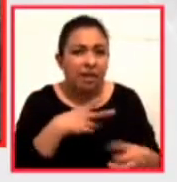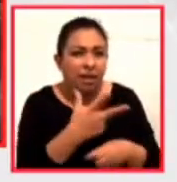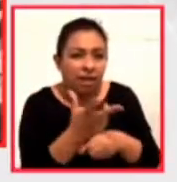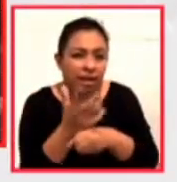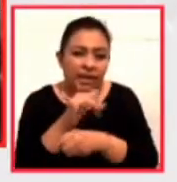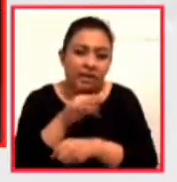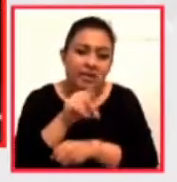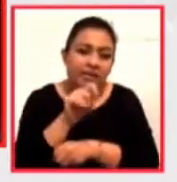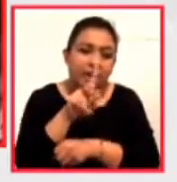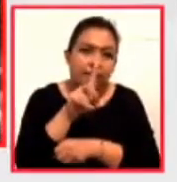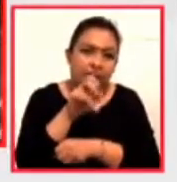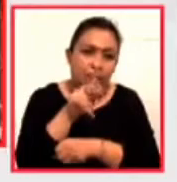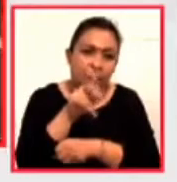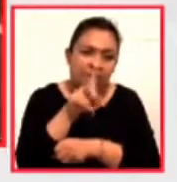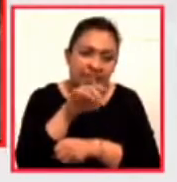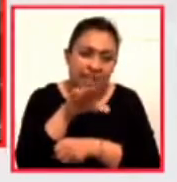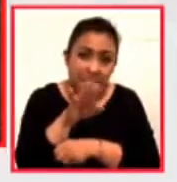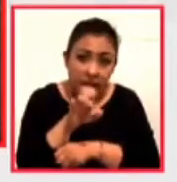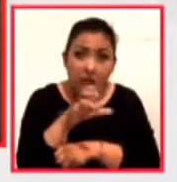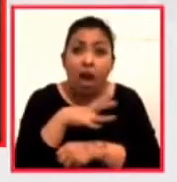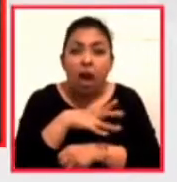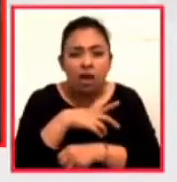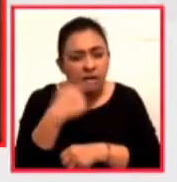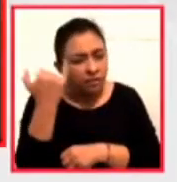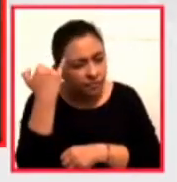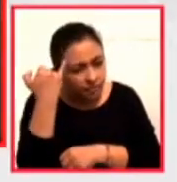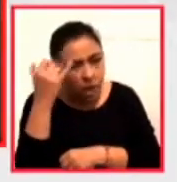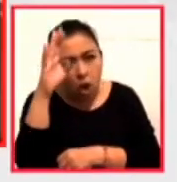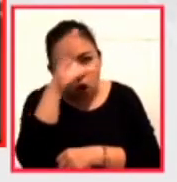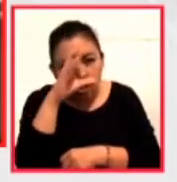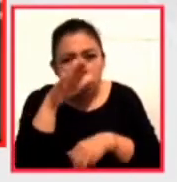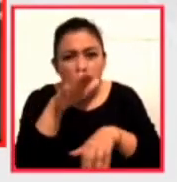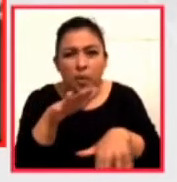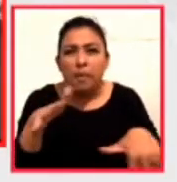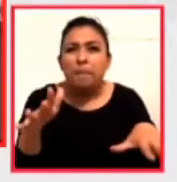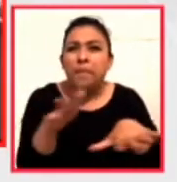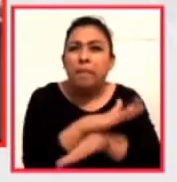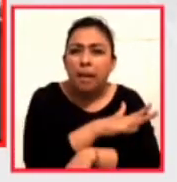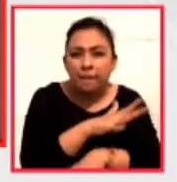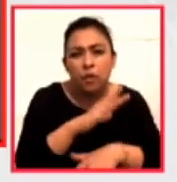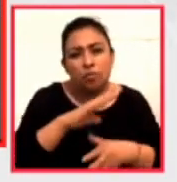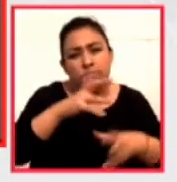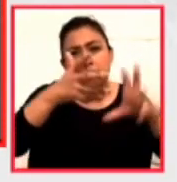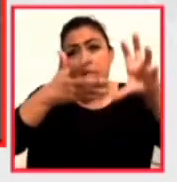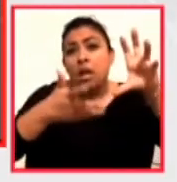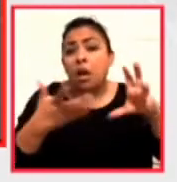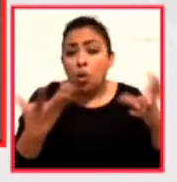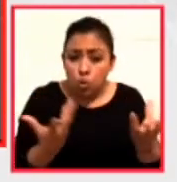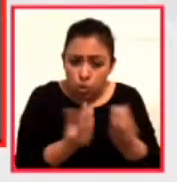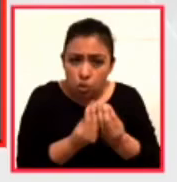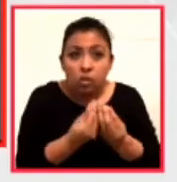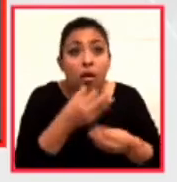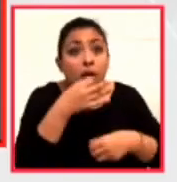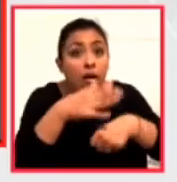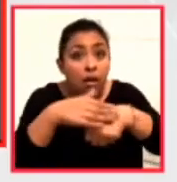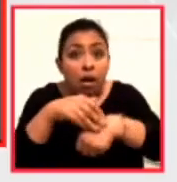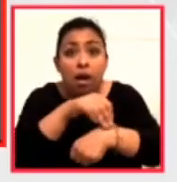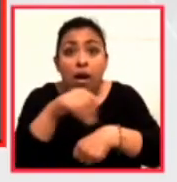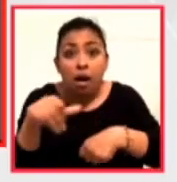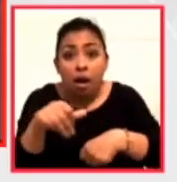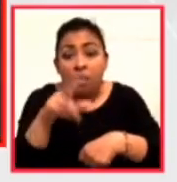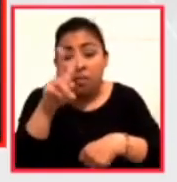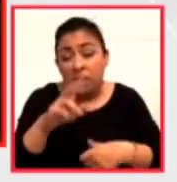largometraje que busca crear conciencia sobre los afectos del cambio climático y propone una acción conjunta de alerta ante esta